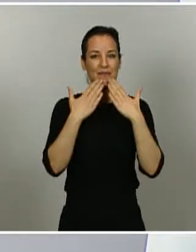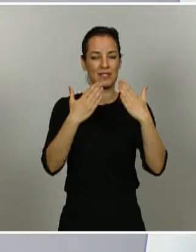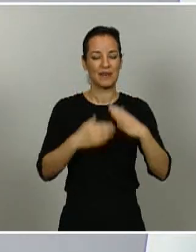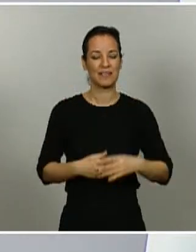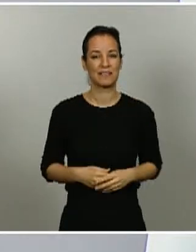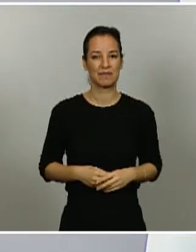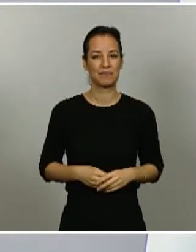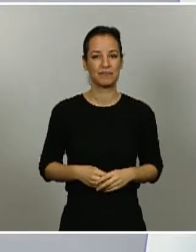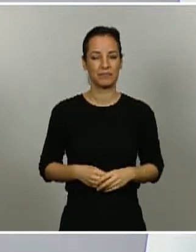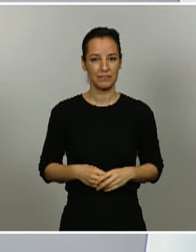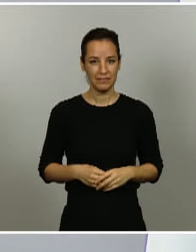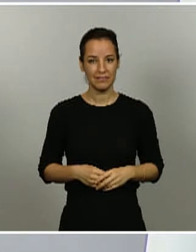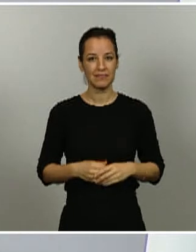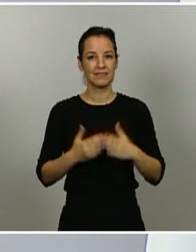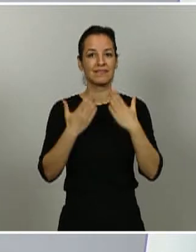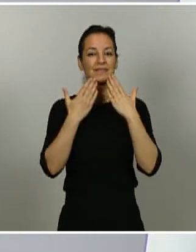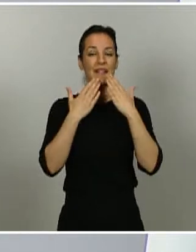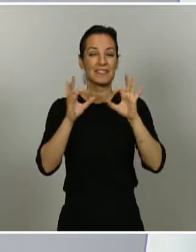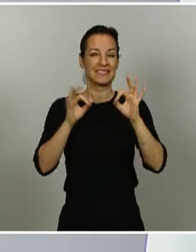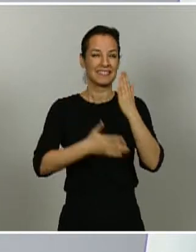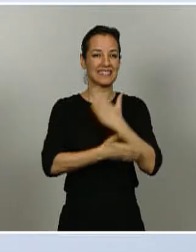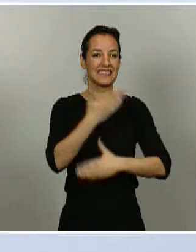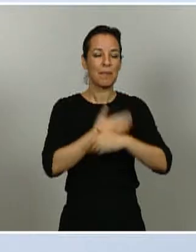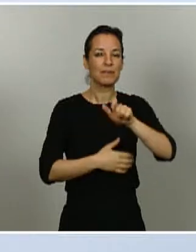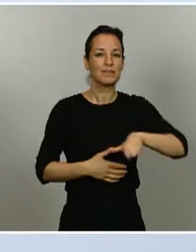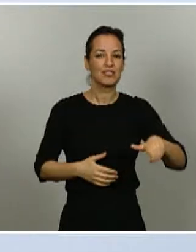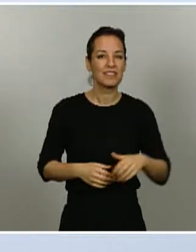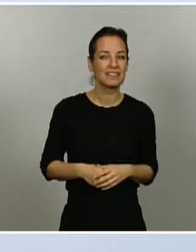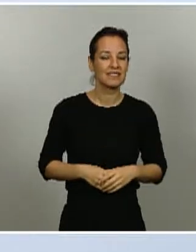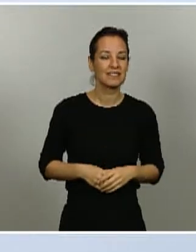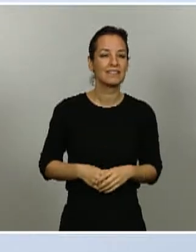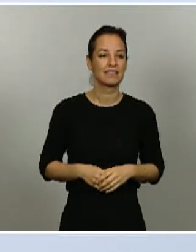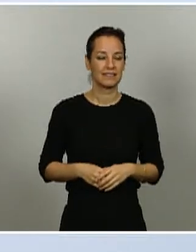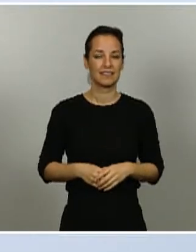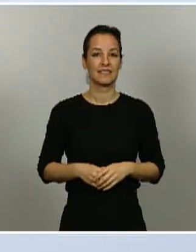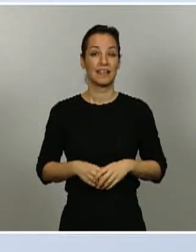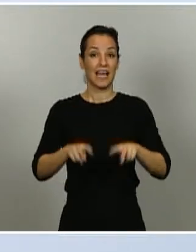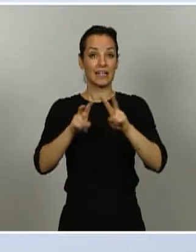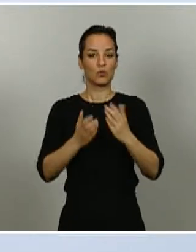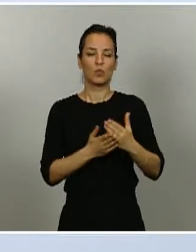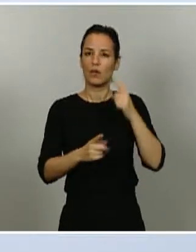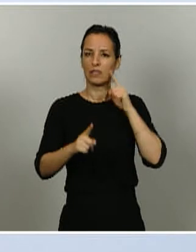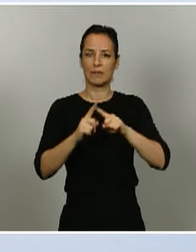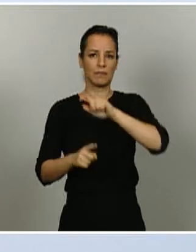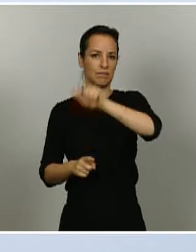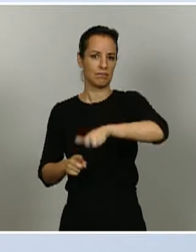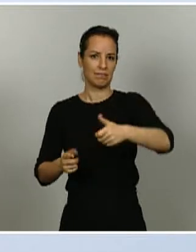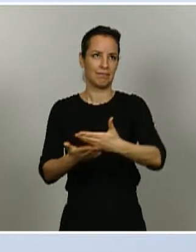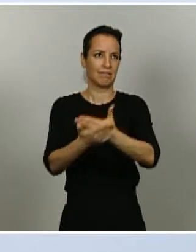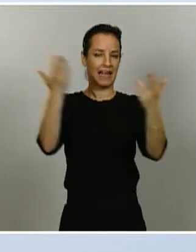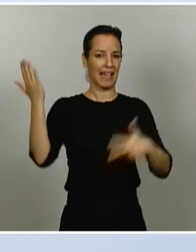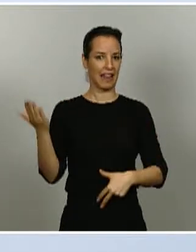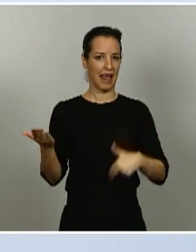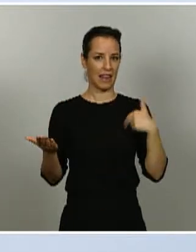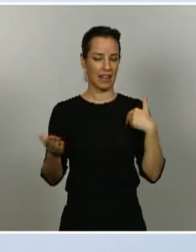discapacidad doctora Pollan. Pues el estudio va dirigido a población general pero al ser un estudio tan amplio entre los